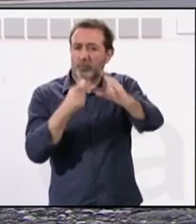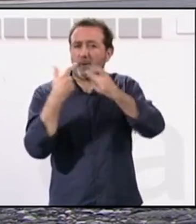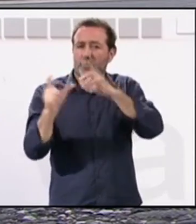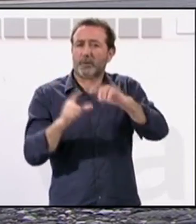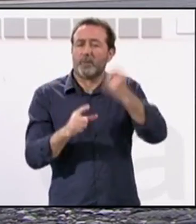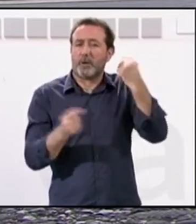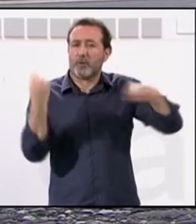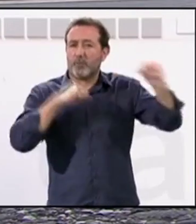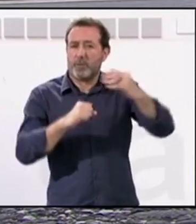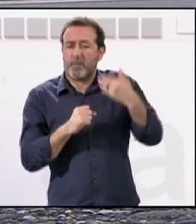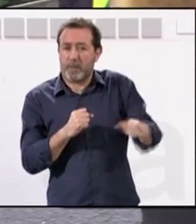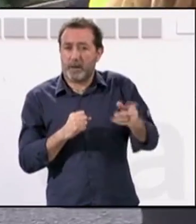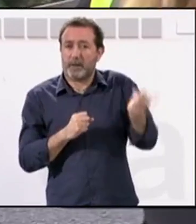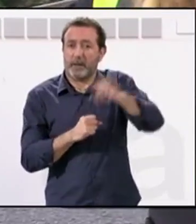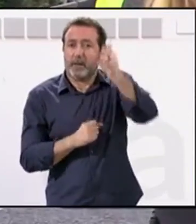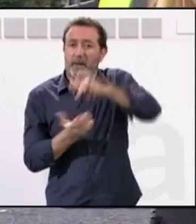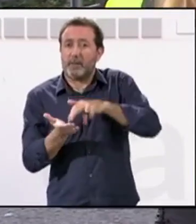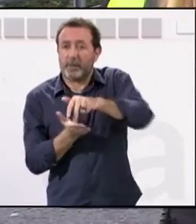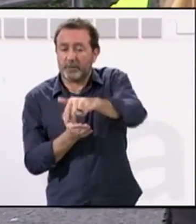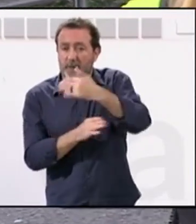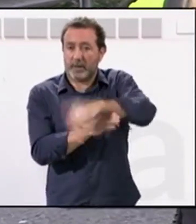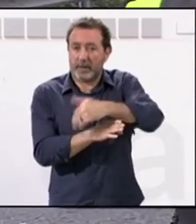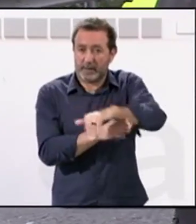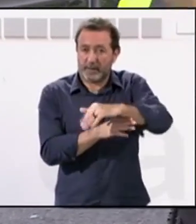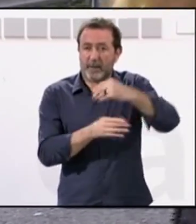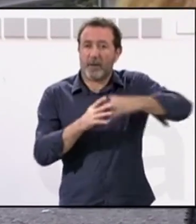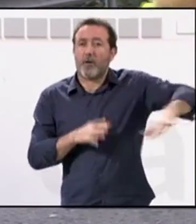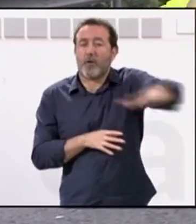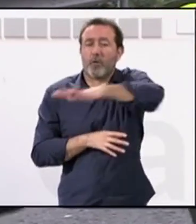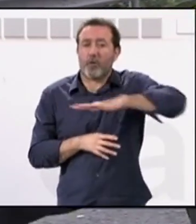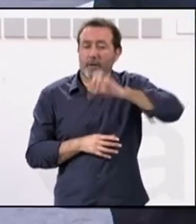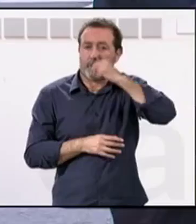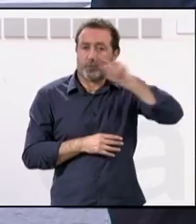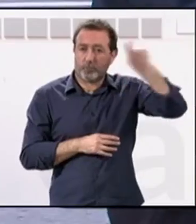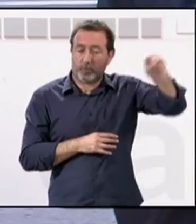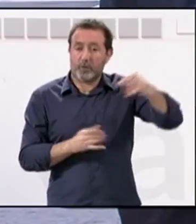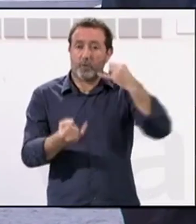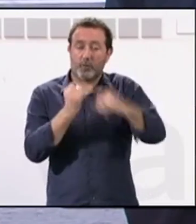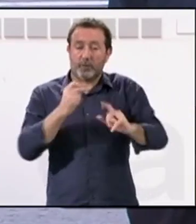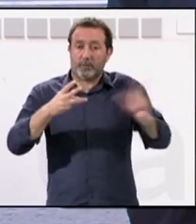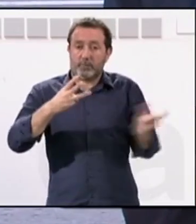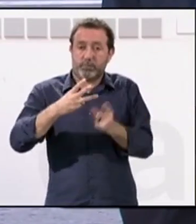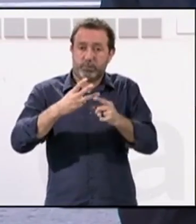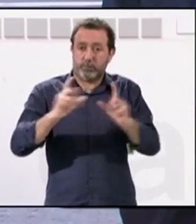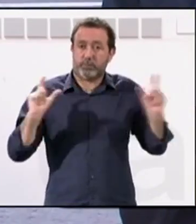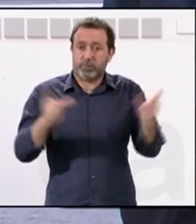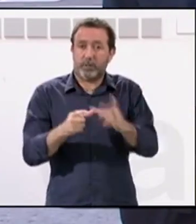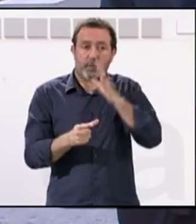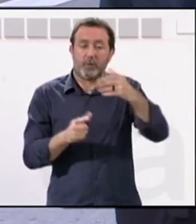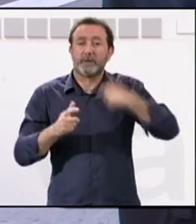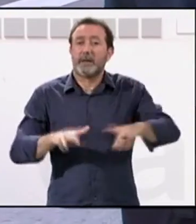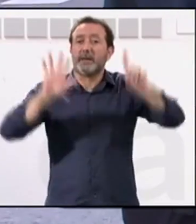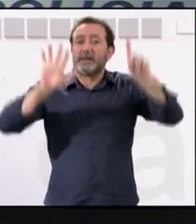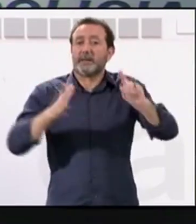comportamiento hostil hacia viandantes en plena calle del distrito de Churriana. Y el último detenido por incumplir por